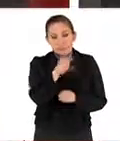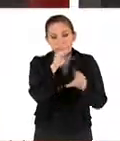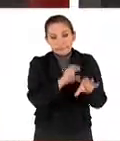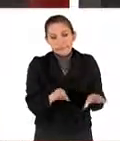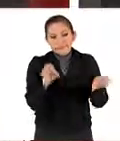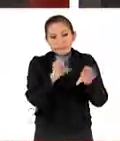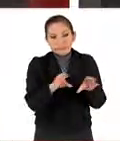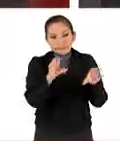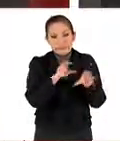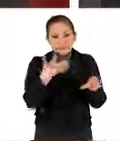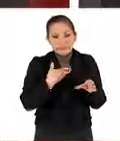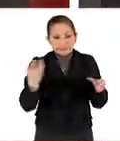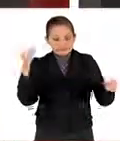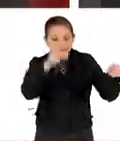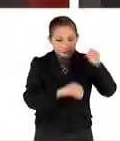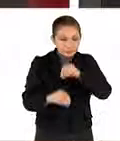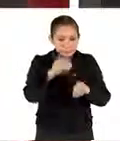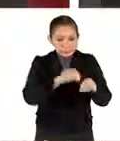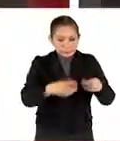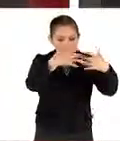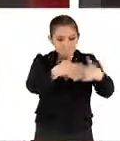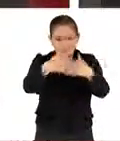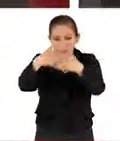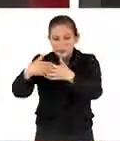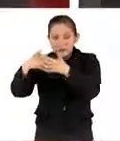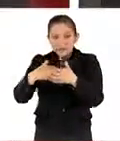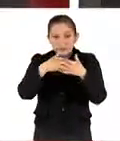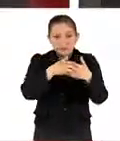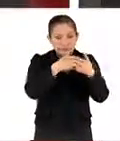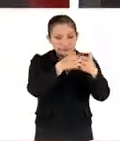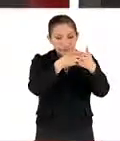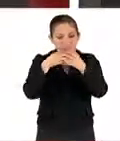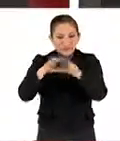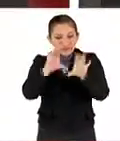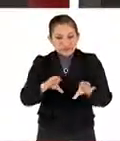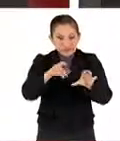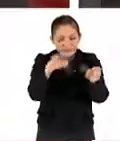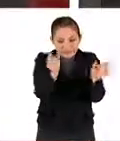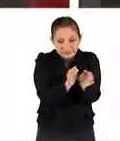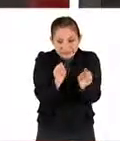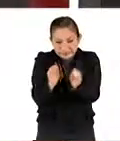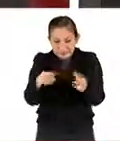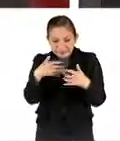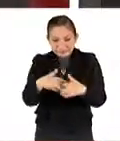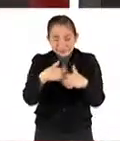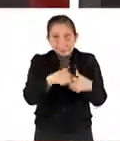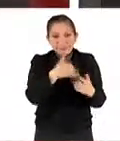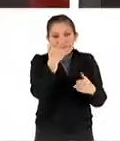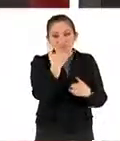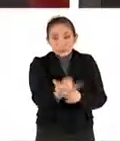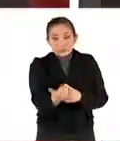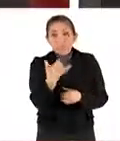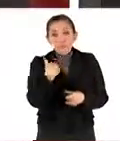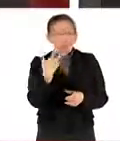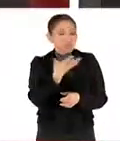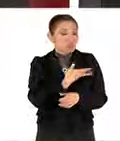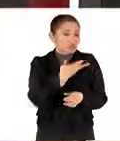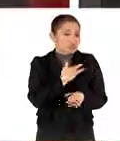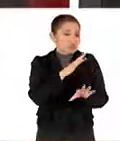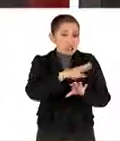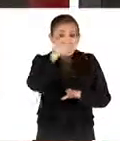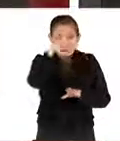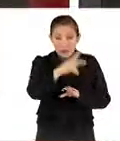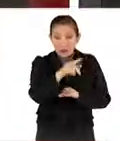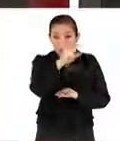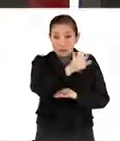computadora compuesta de varios procesadores o por decirlo así varias computadoras pequeñas y bueno, aunque tenemos ya en el